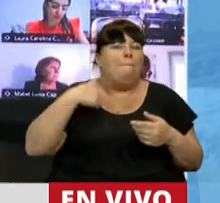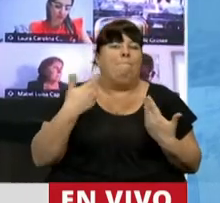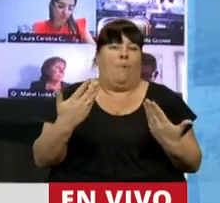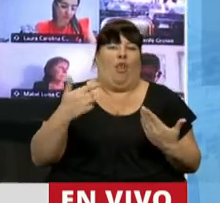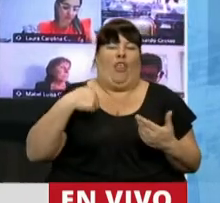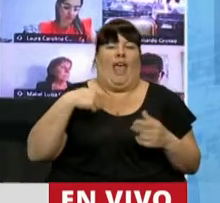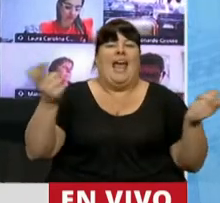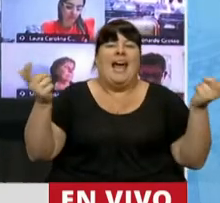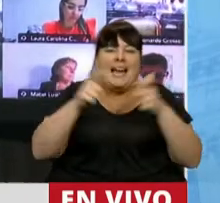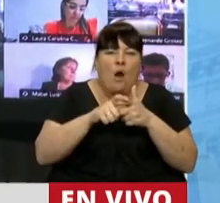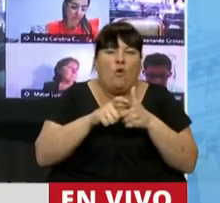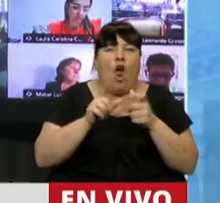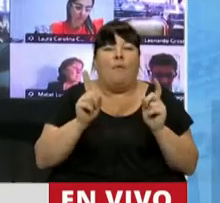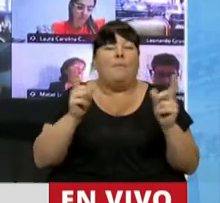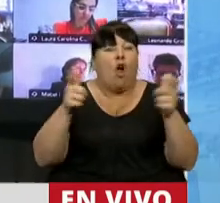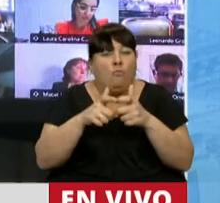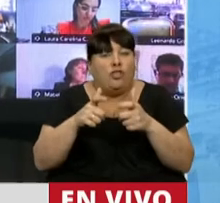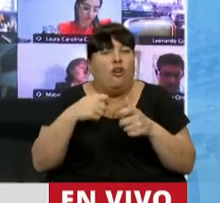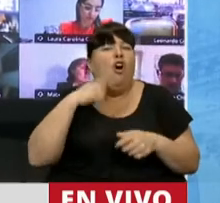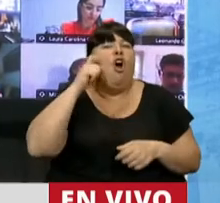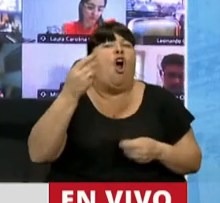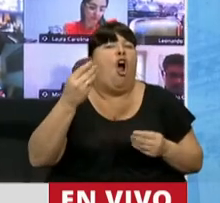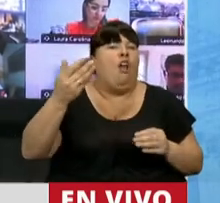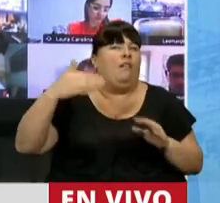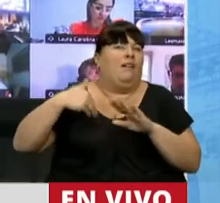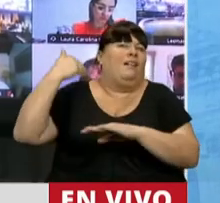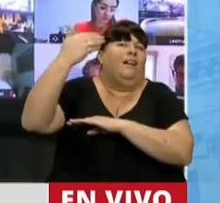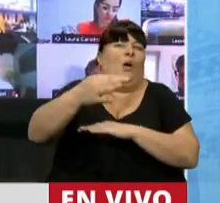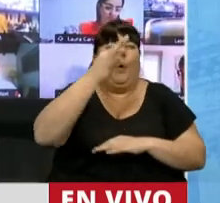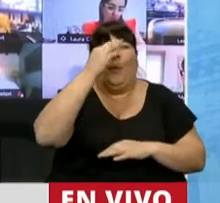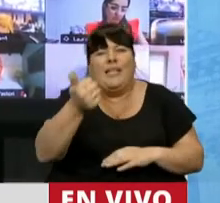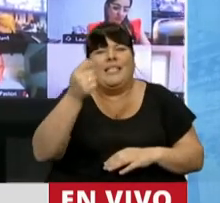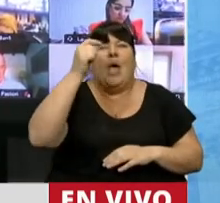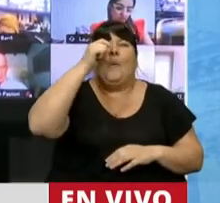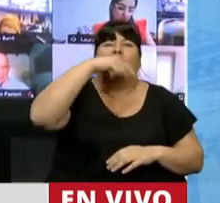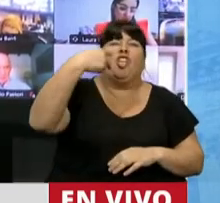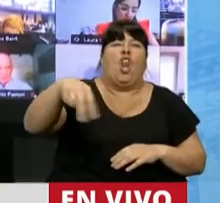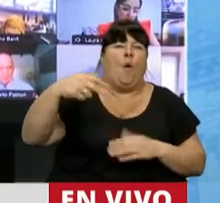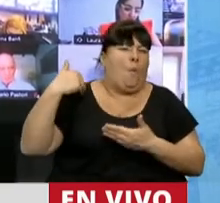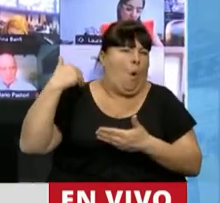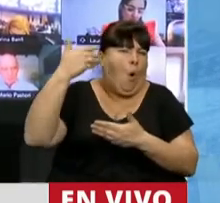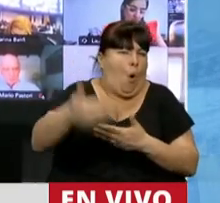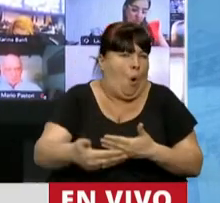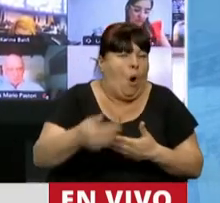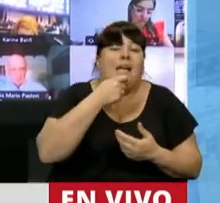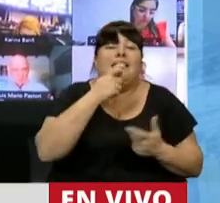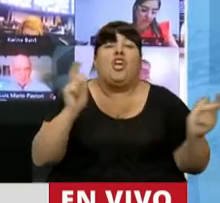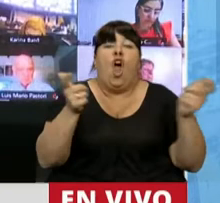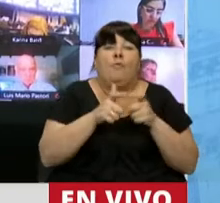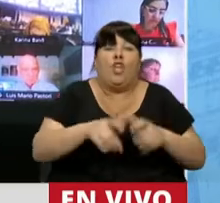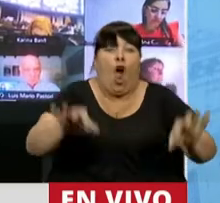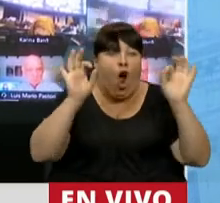permitieran hacer una reunión de comisión y lo conseguí recién allá por el 26-27 de noviembre. O sea que una comisión